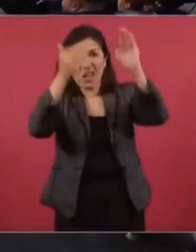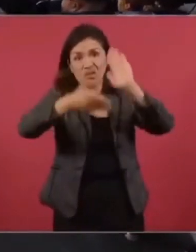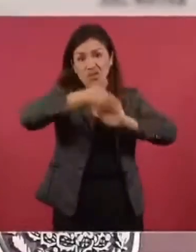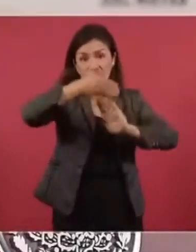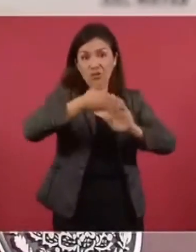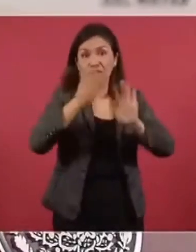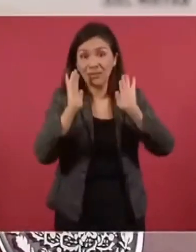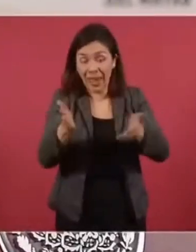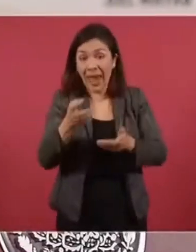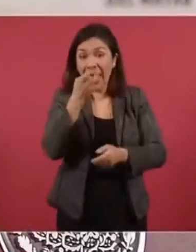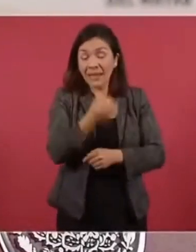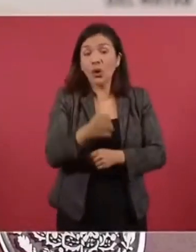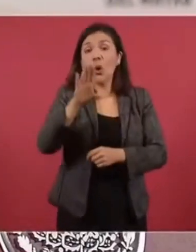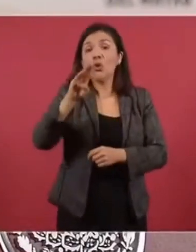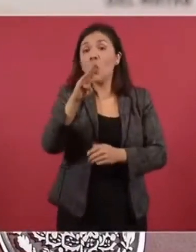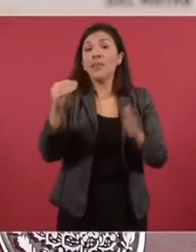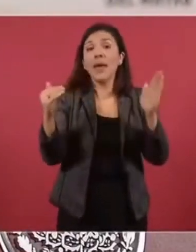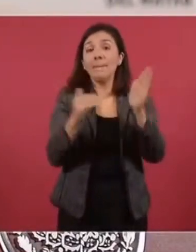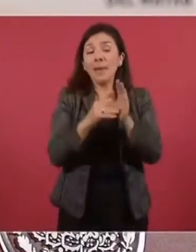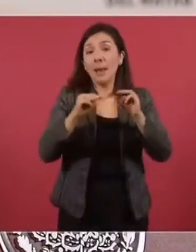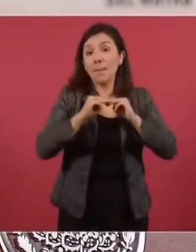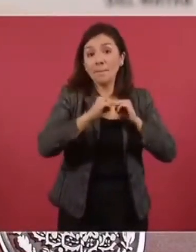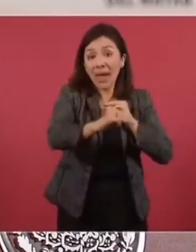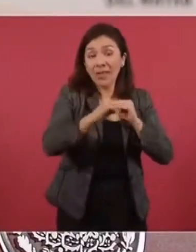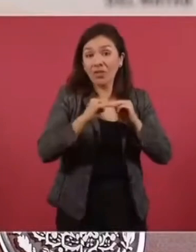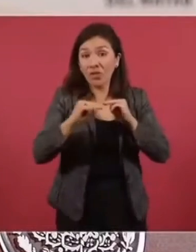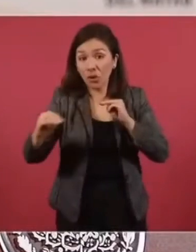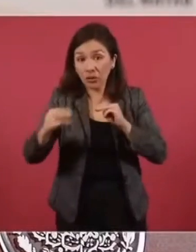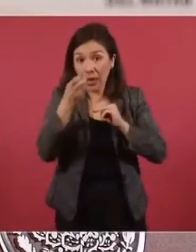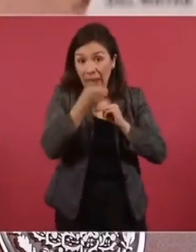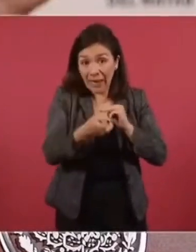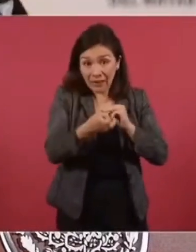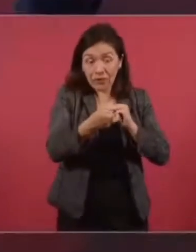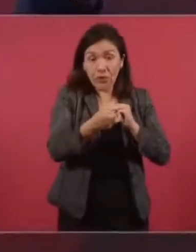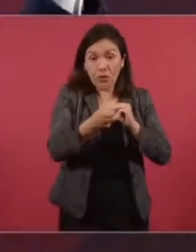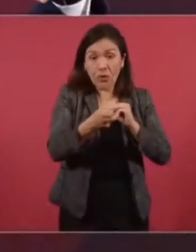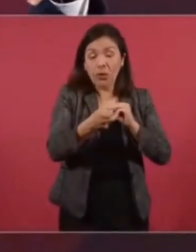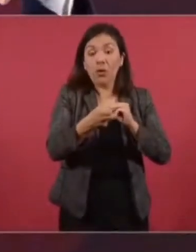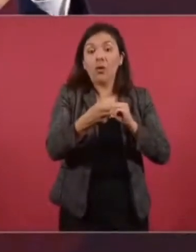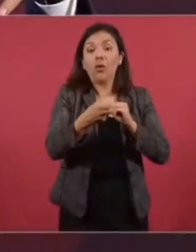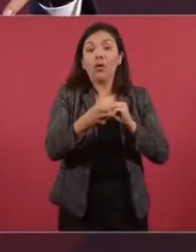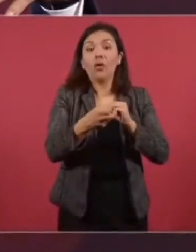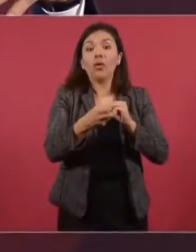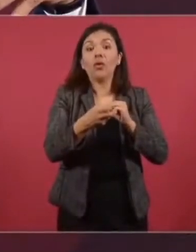90 mil metros cuadrados techados, la